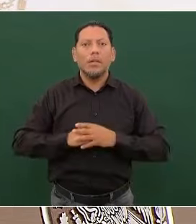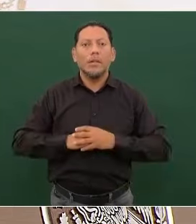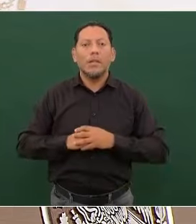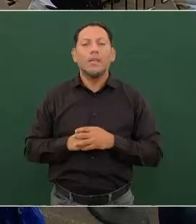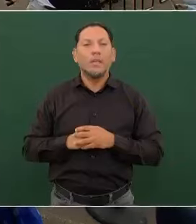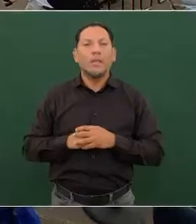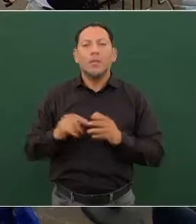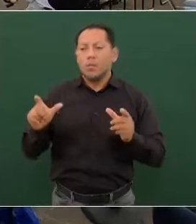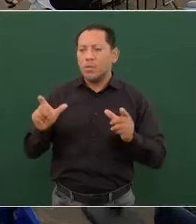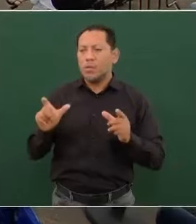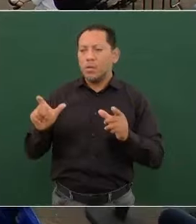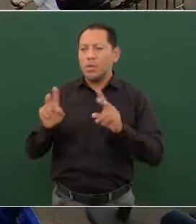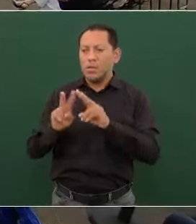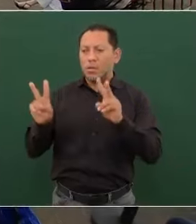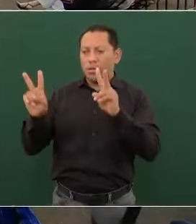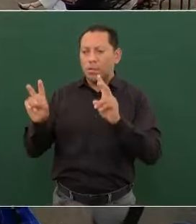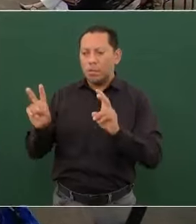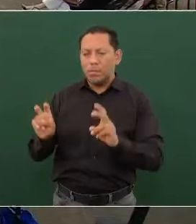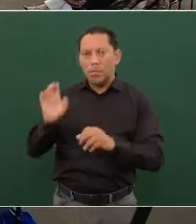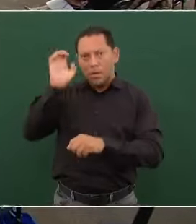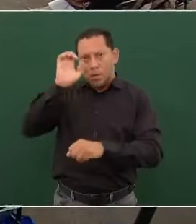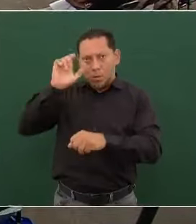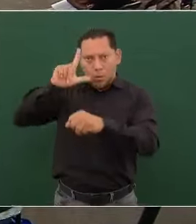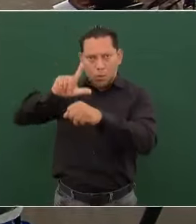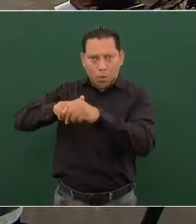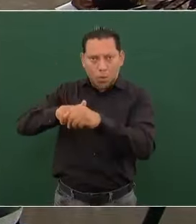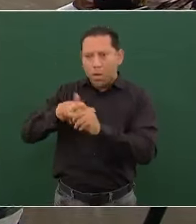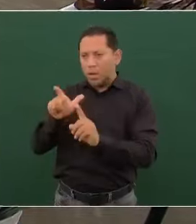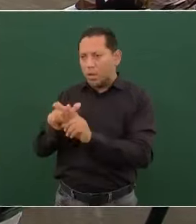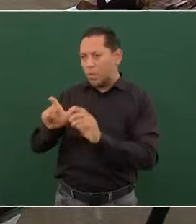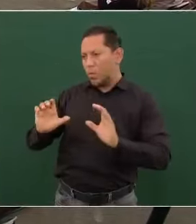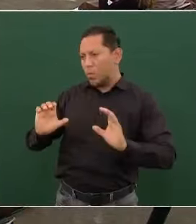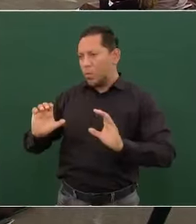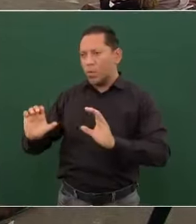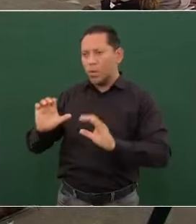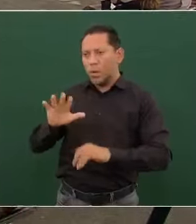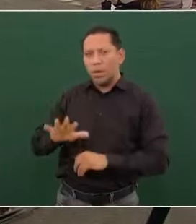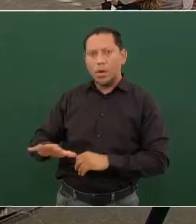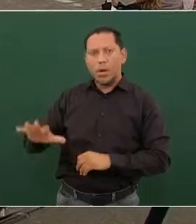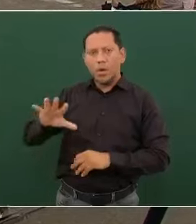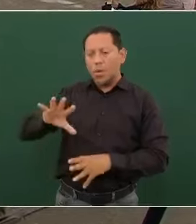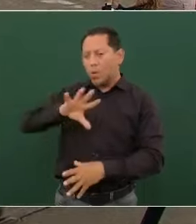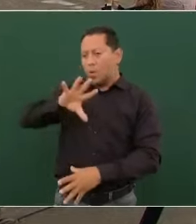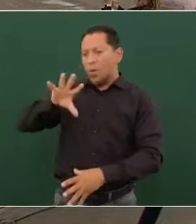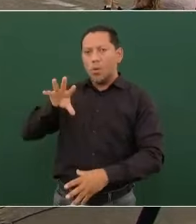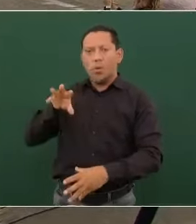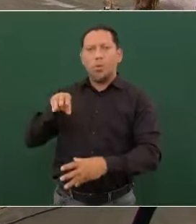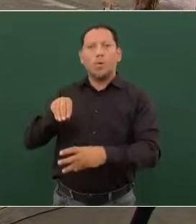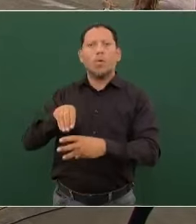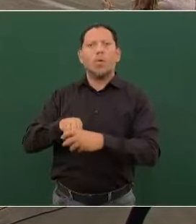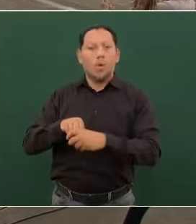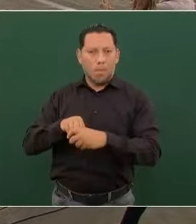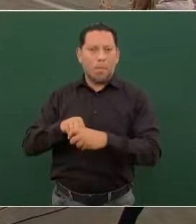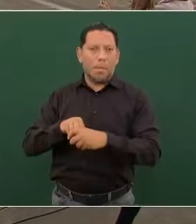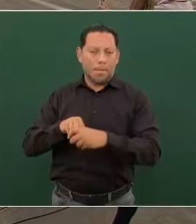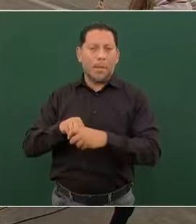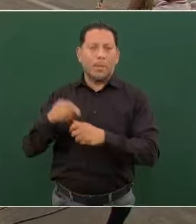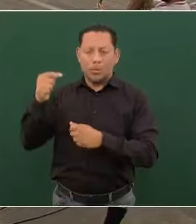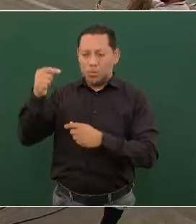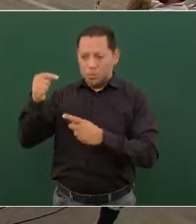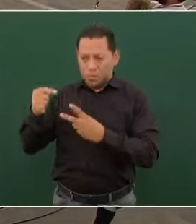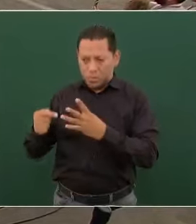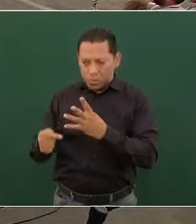cultura, todo lo relacionado